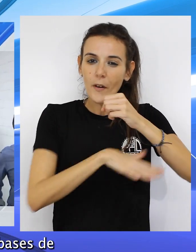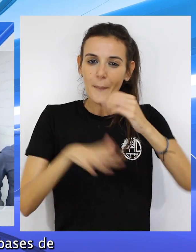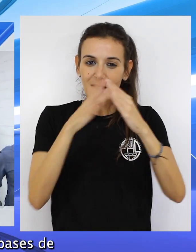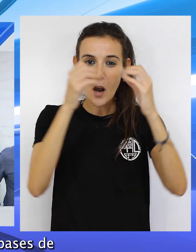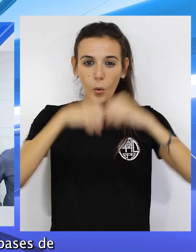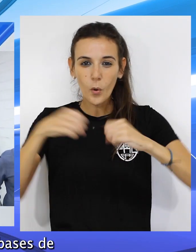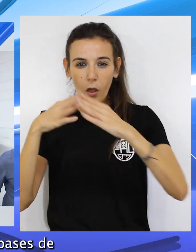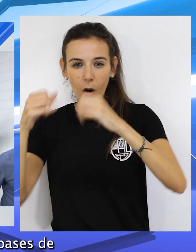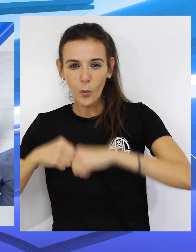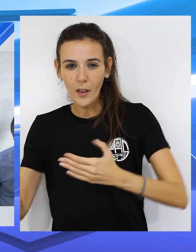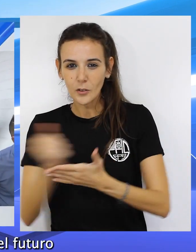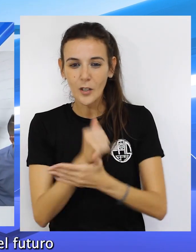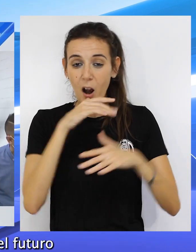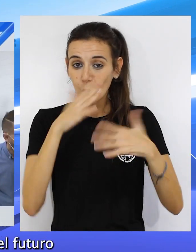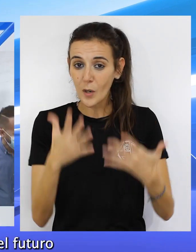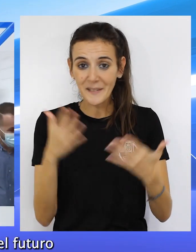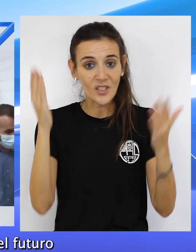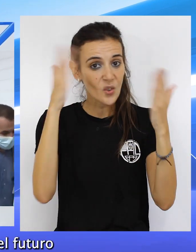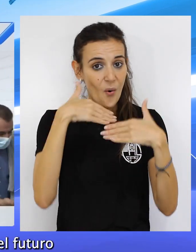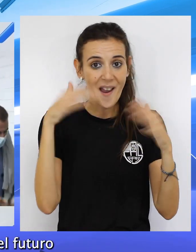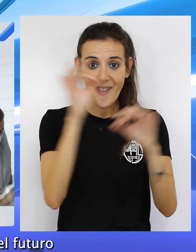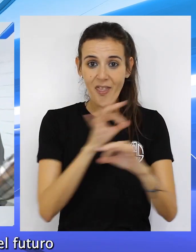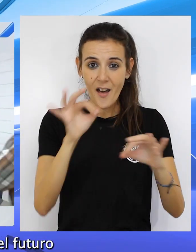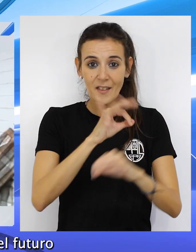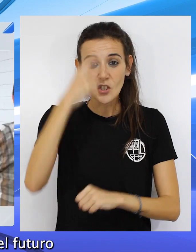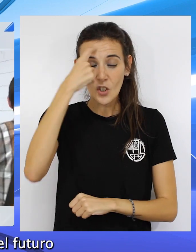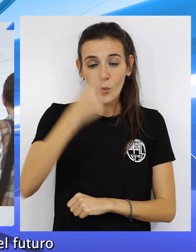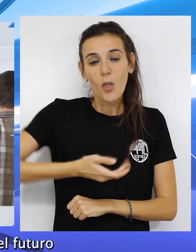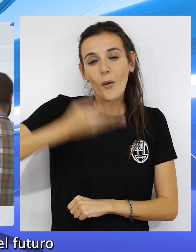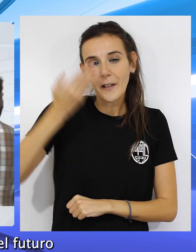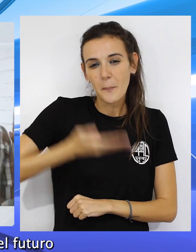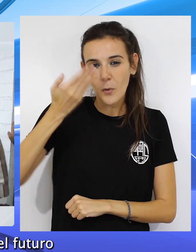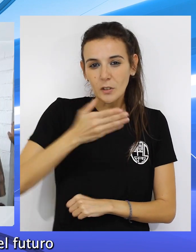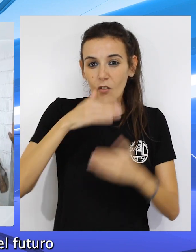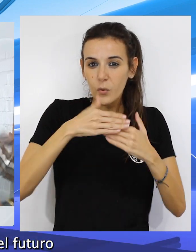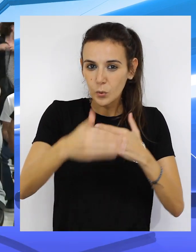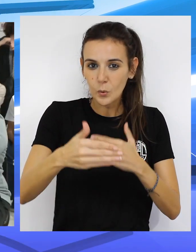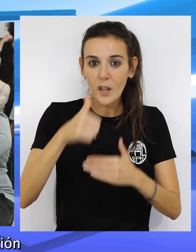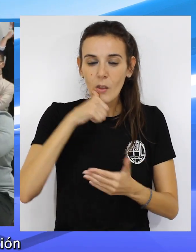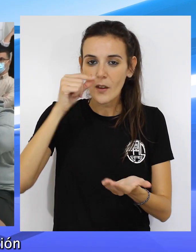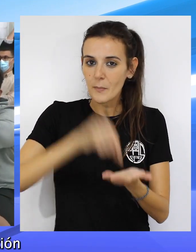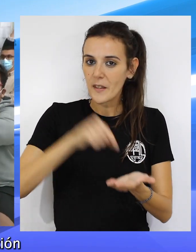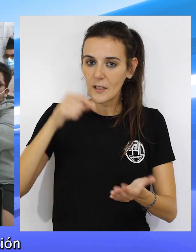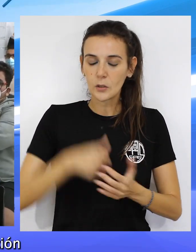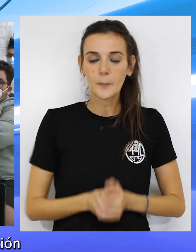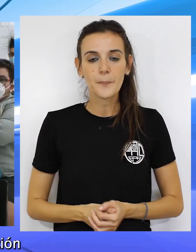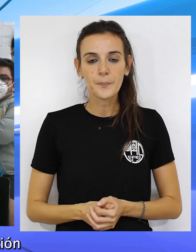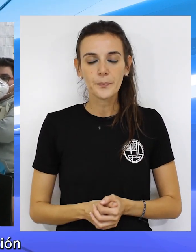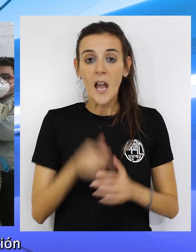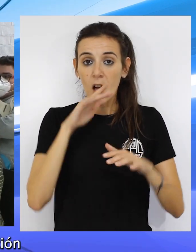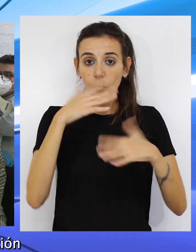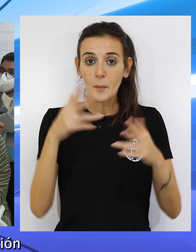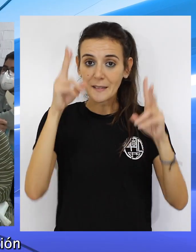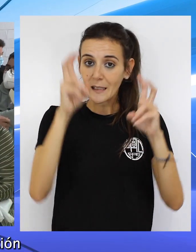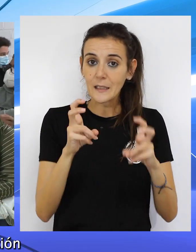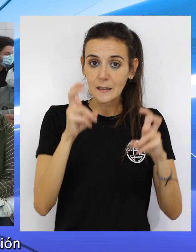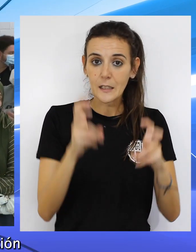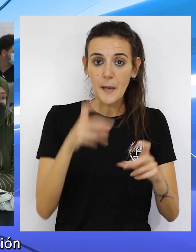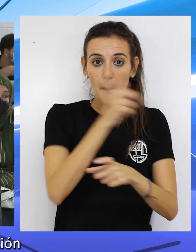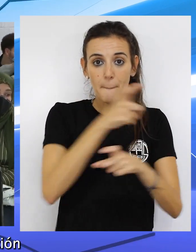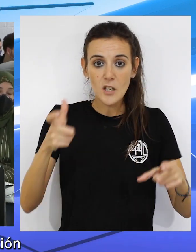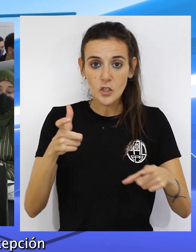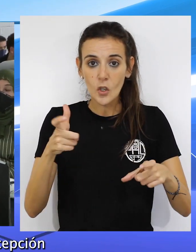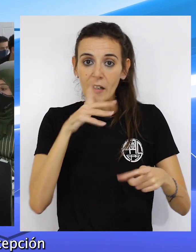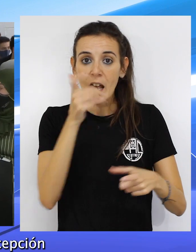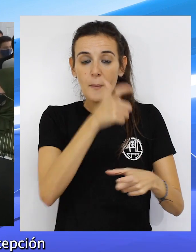que no tenemos hasta la fecha y que creo que es crucial para el futuro inmediato de nuestra ciudad. En cuanto a la actual relación de la ciudadanía con la